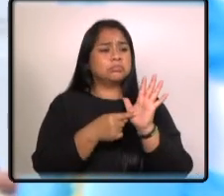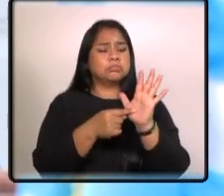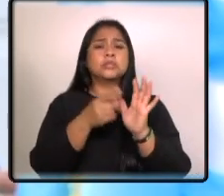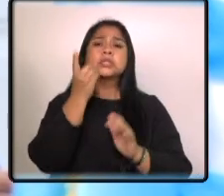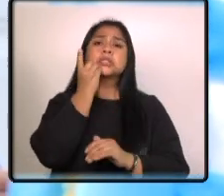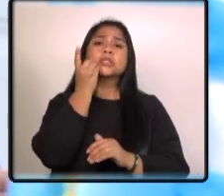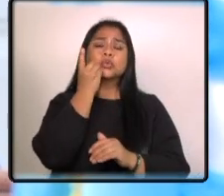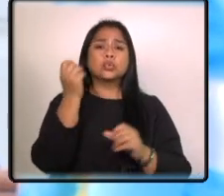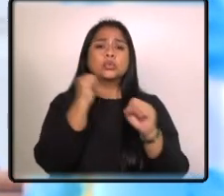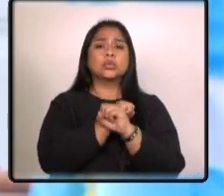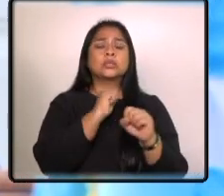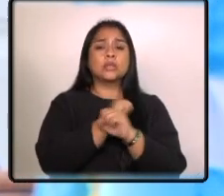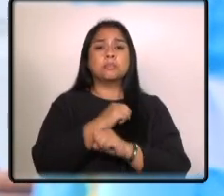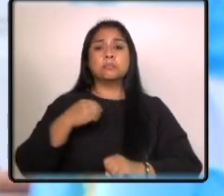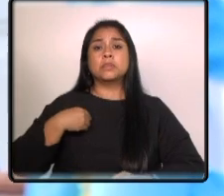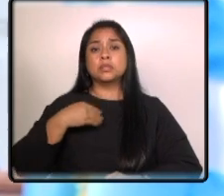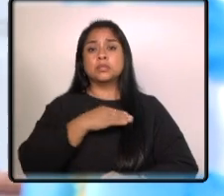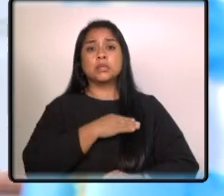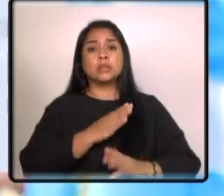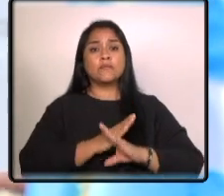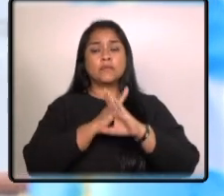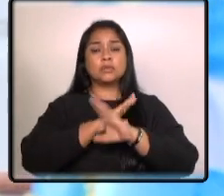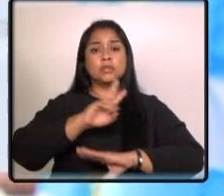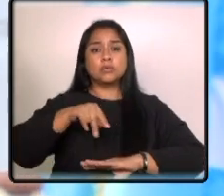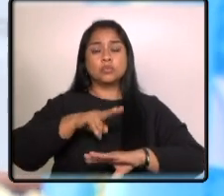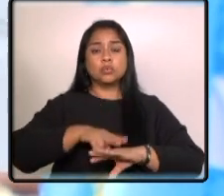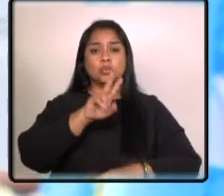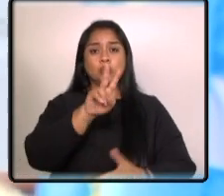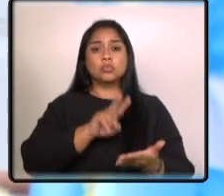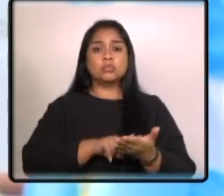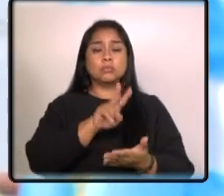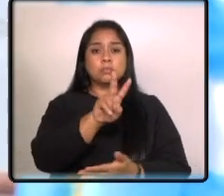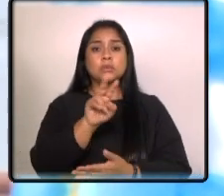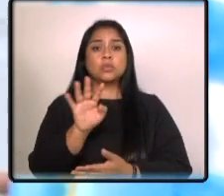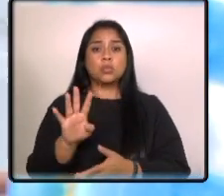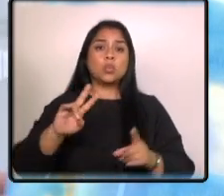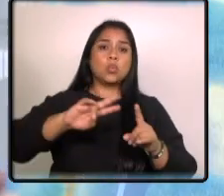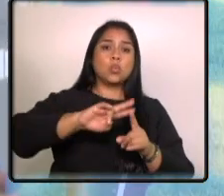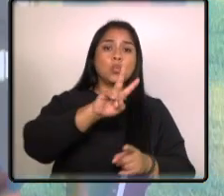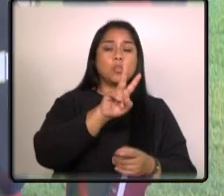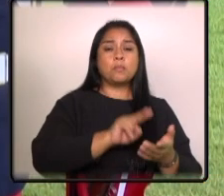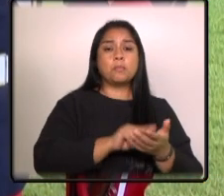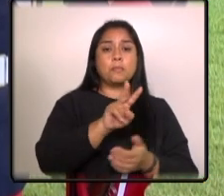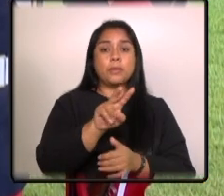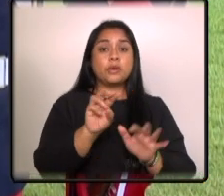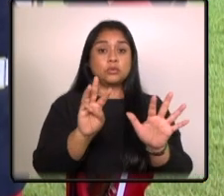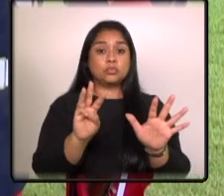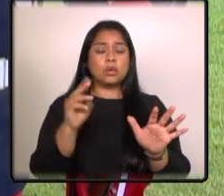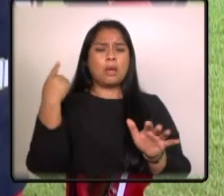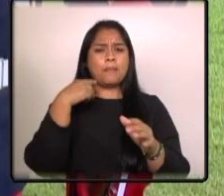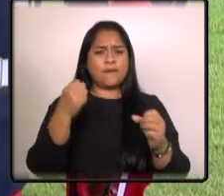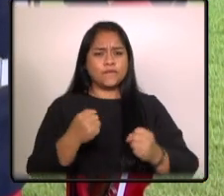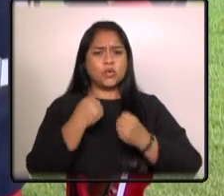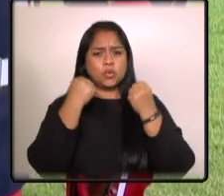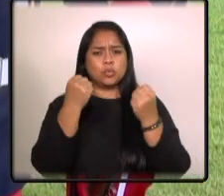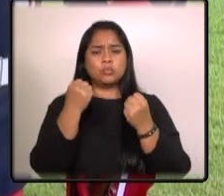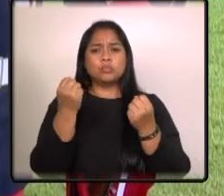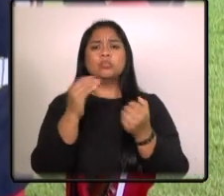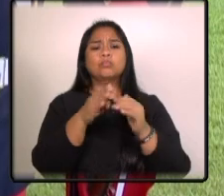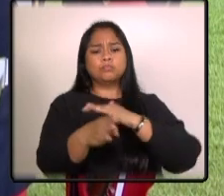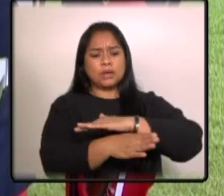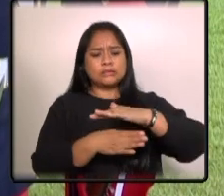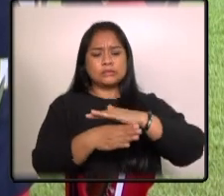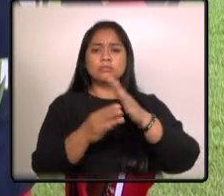del ministerio de la defensa nacional 2024 2028 para fortalecer las bases de la institución armada